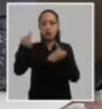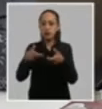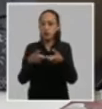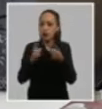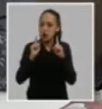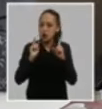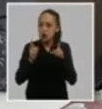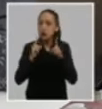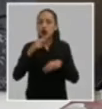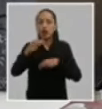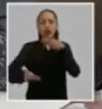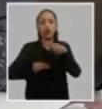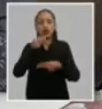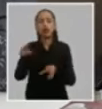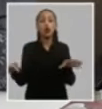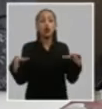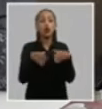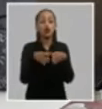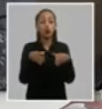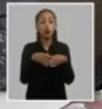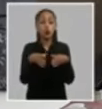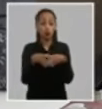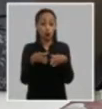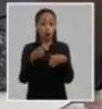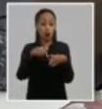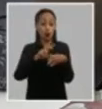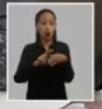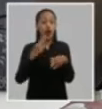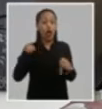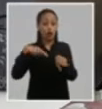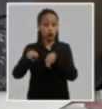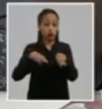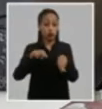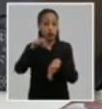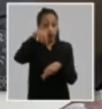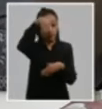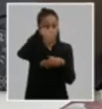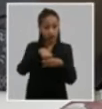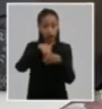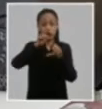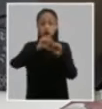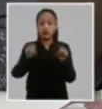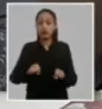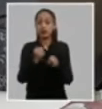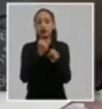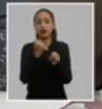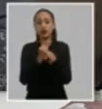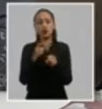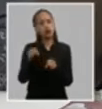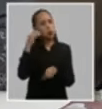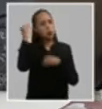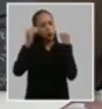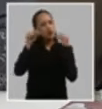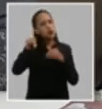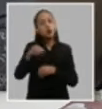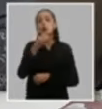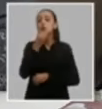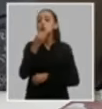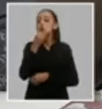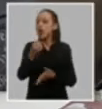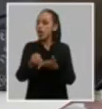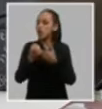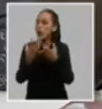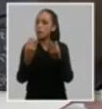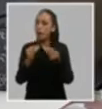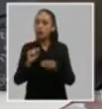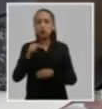que realiza el buro ejecutivo a partir de lo que está en el sistema de trabajo y considero que eso puede ayudar mucho